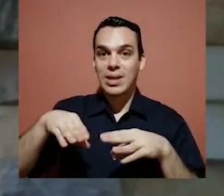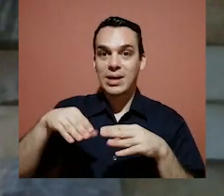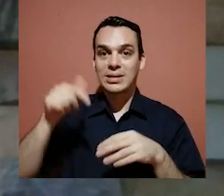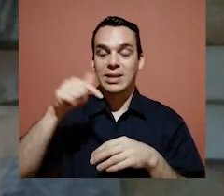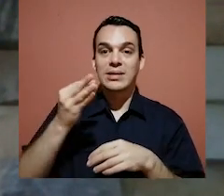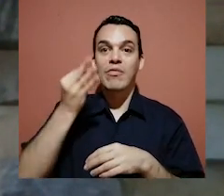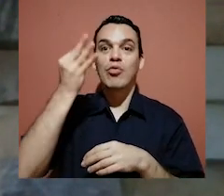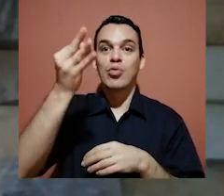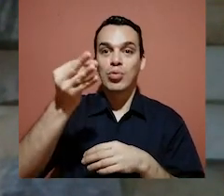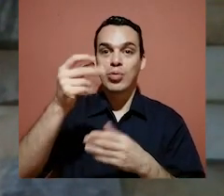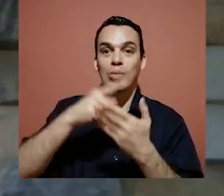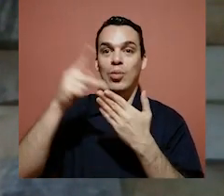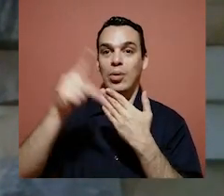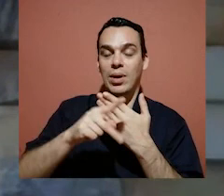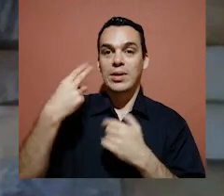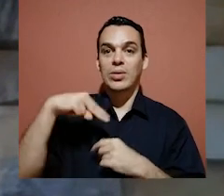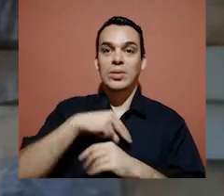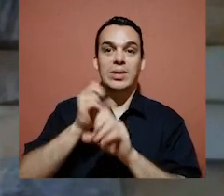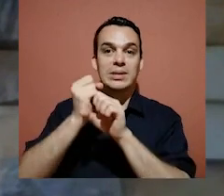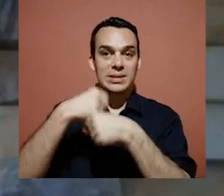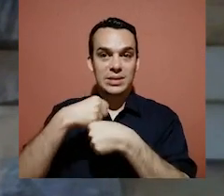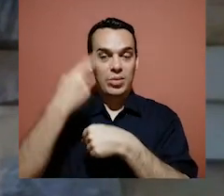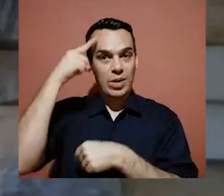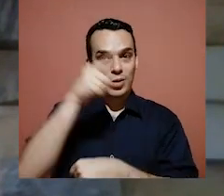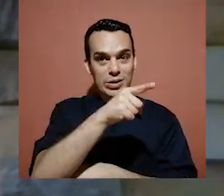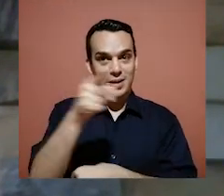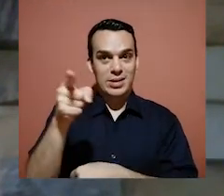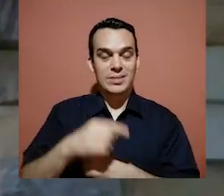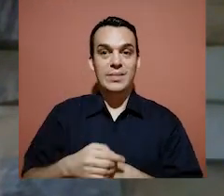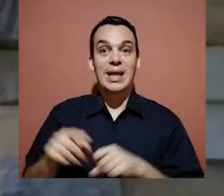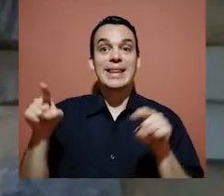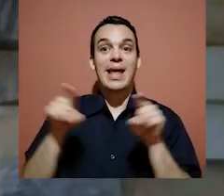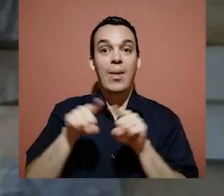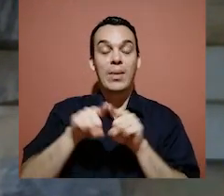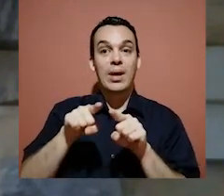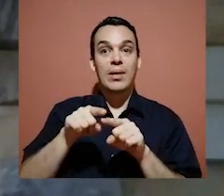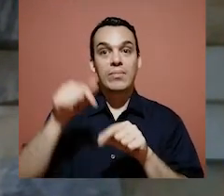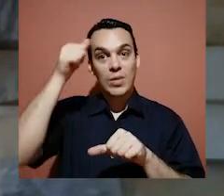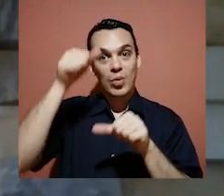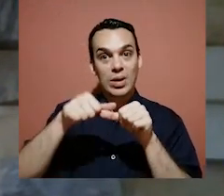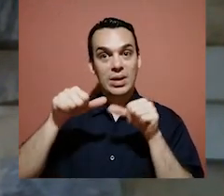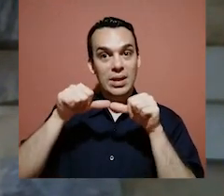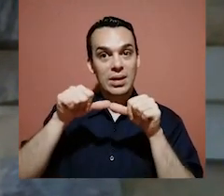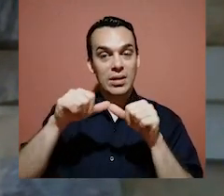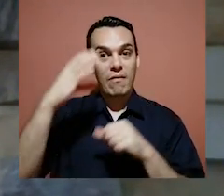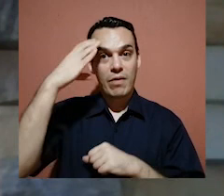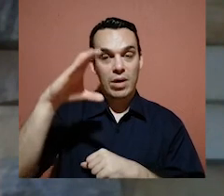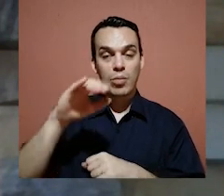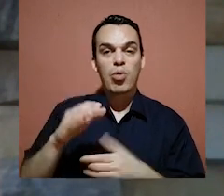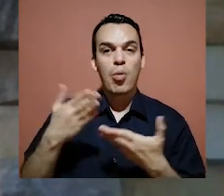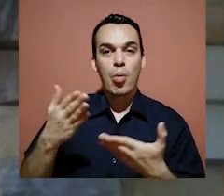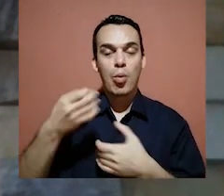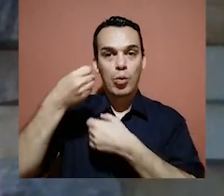no perderse de las futuras ediciones que estaremos preparando para ustedes. También pueden seguirnos en la página